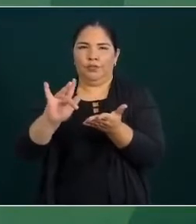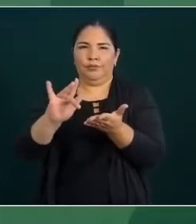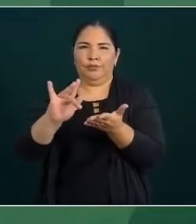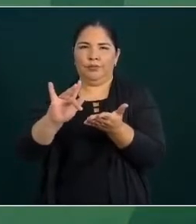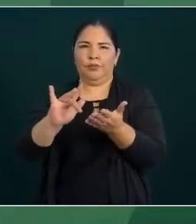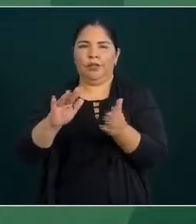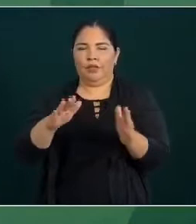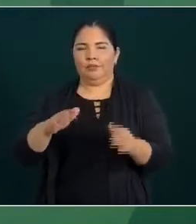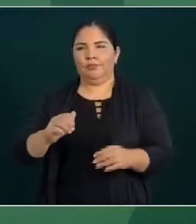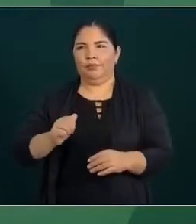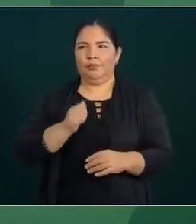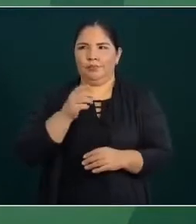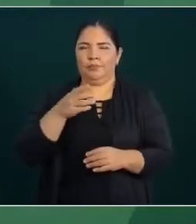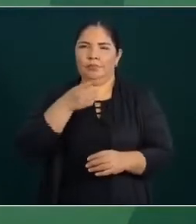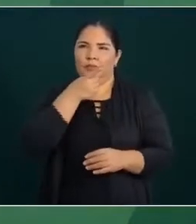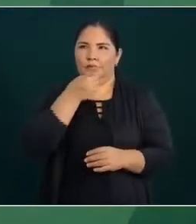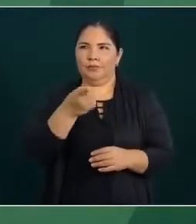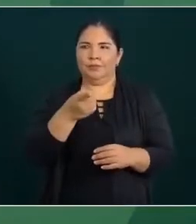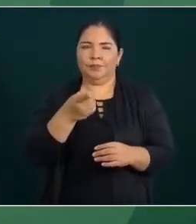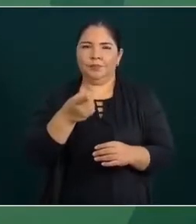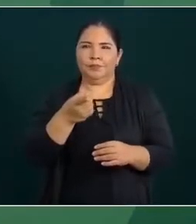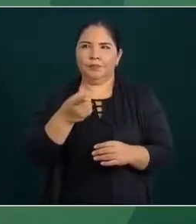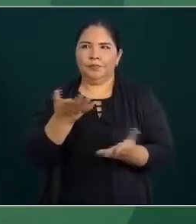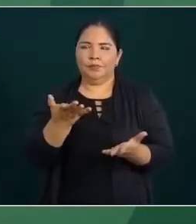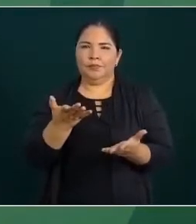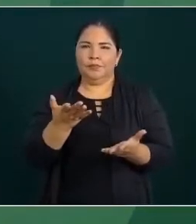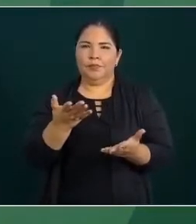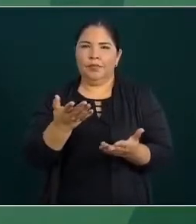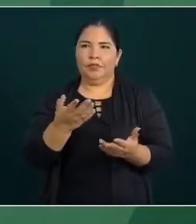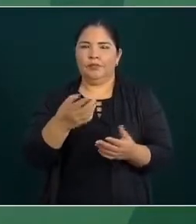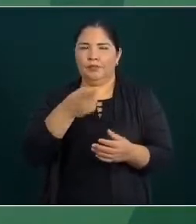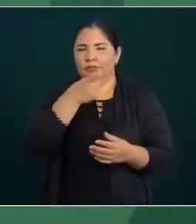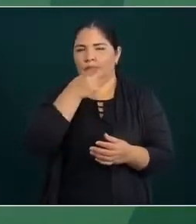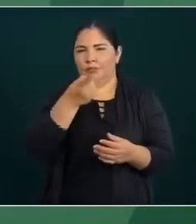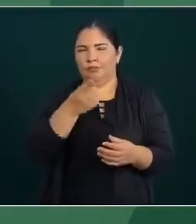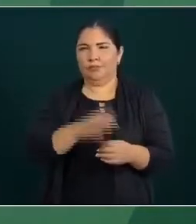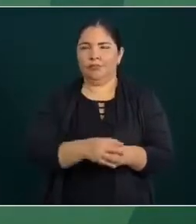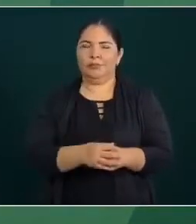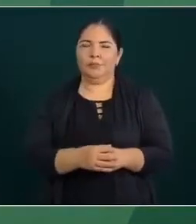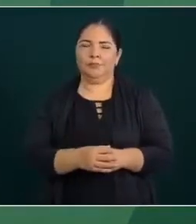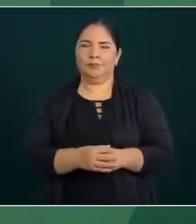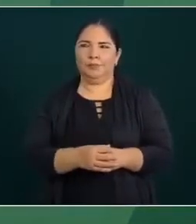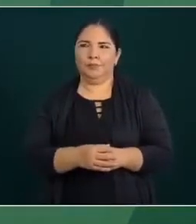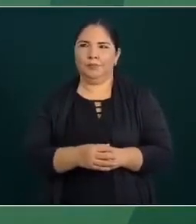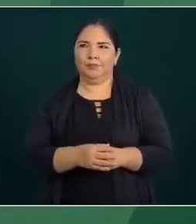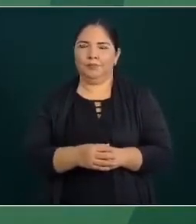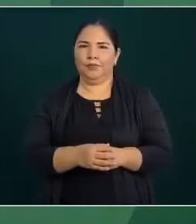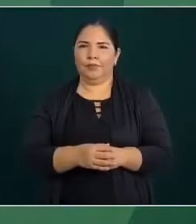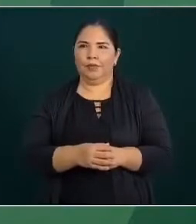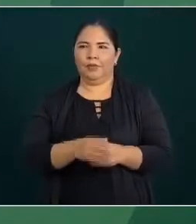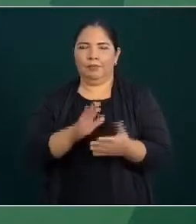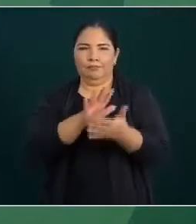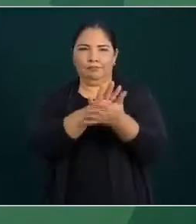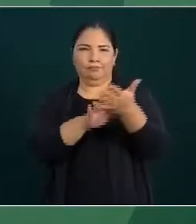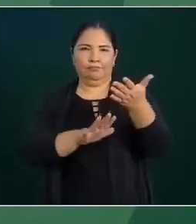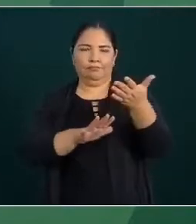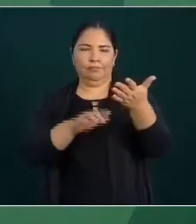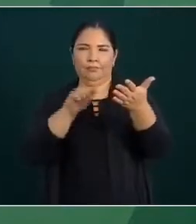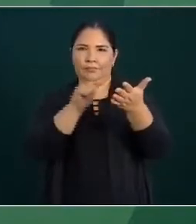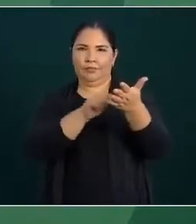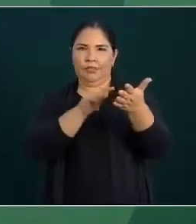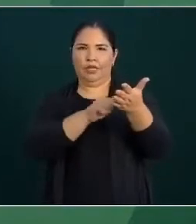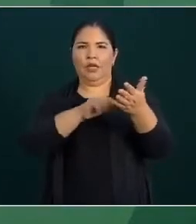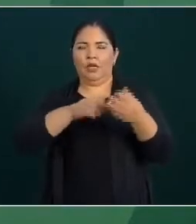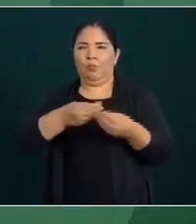Aprovecho para darle el recado, el memorándum a